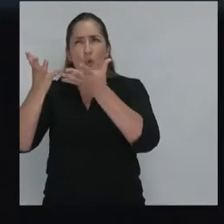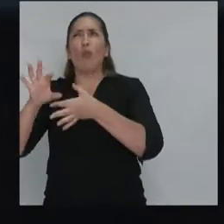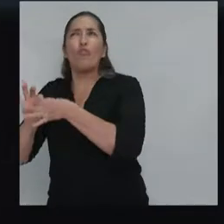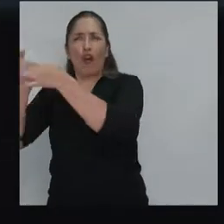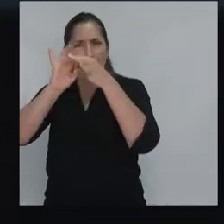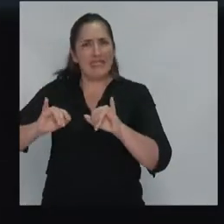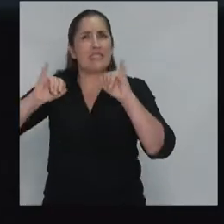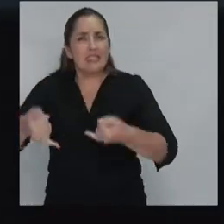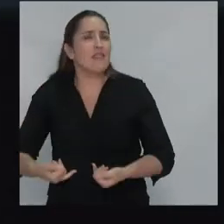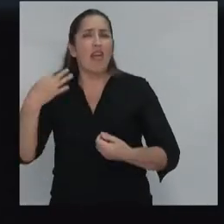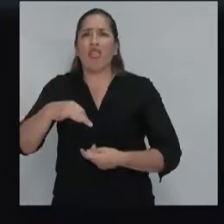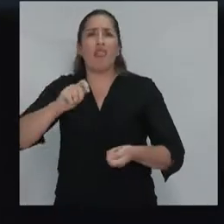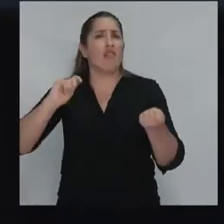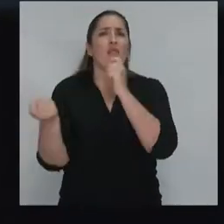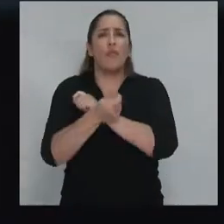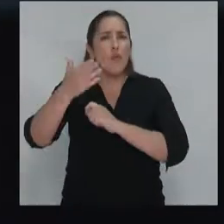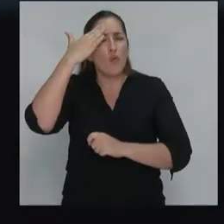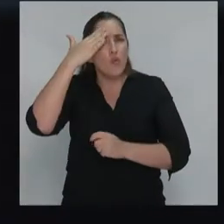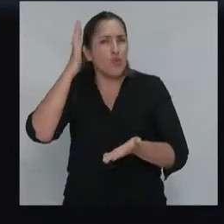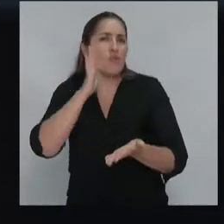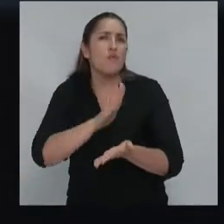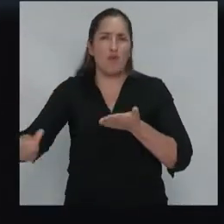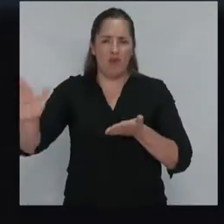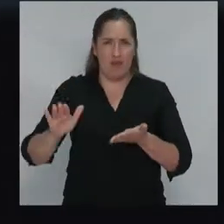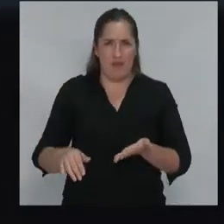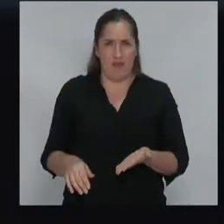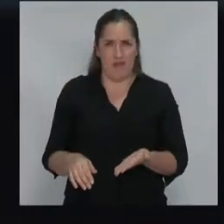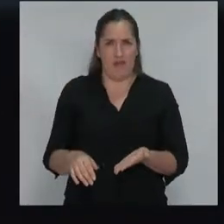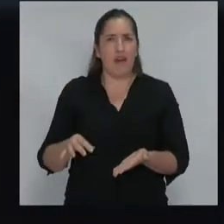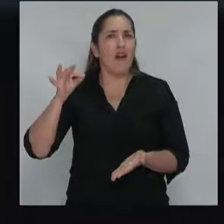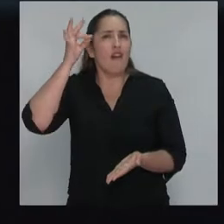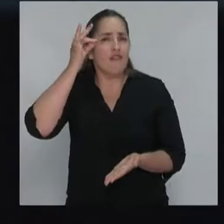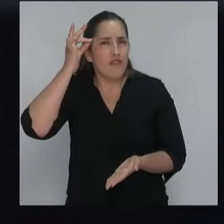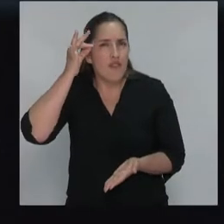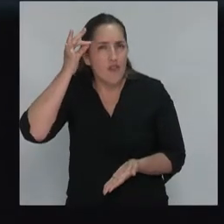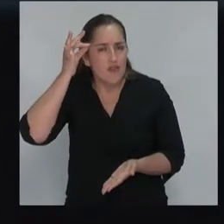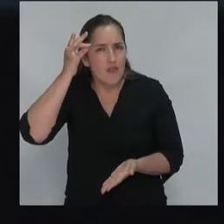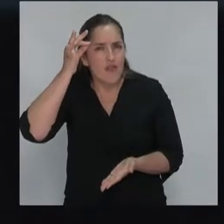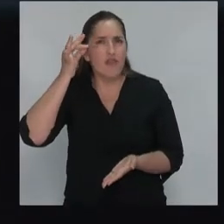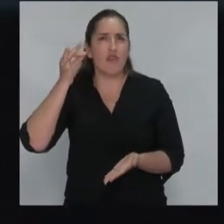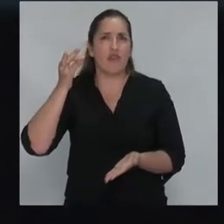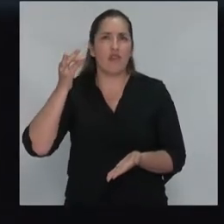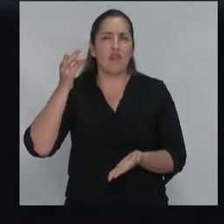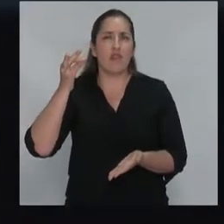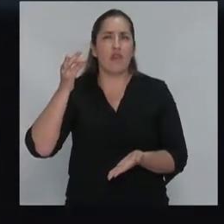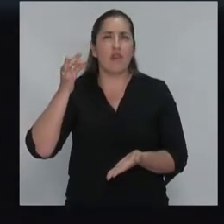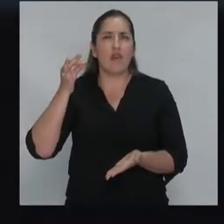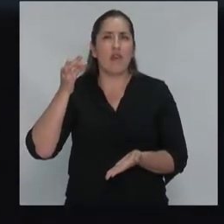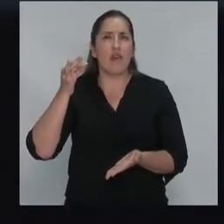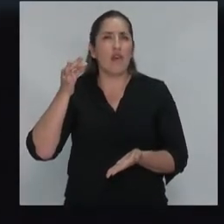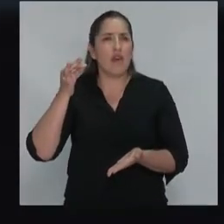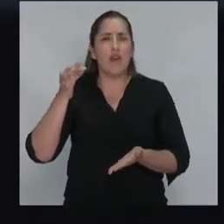cultura nueva y la filosofía frente